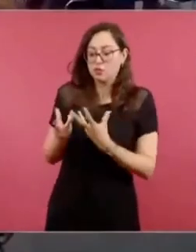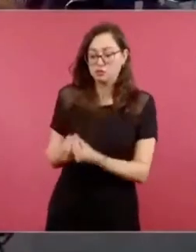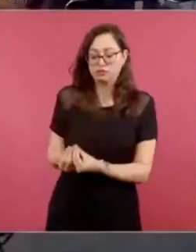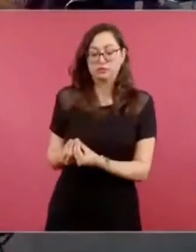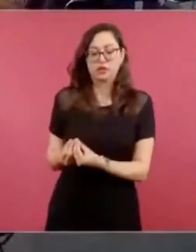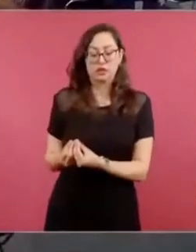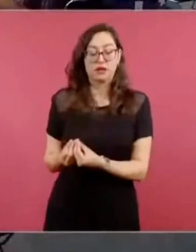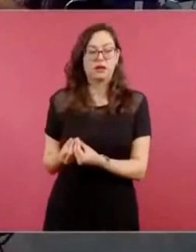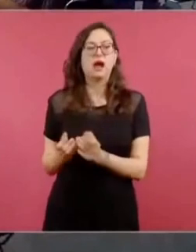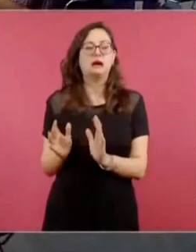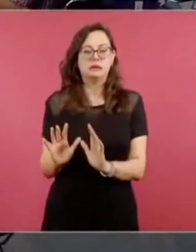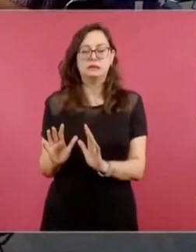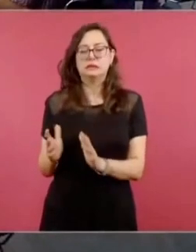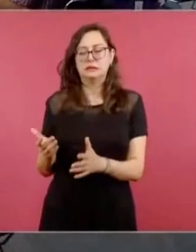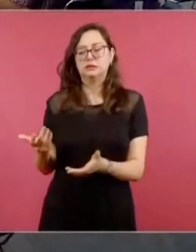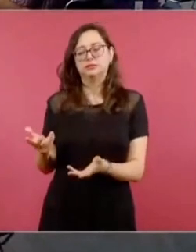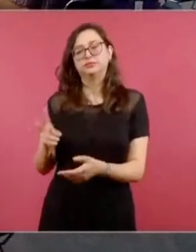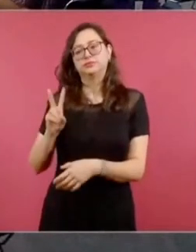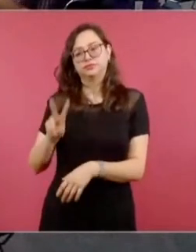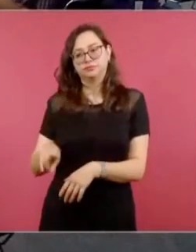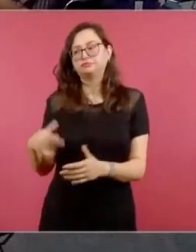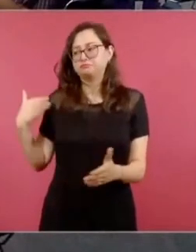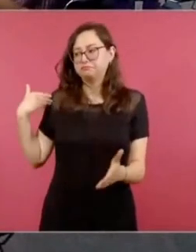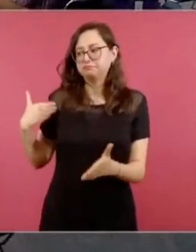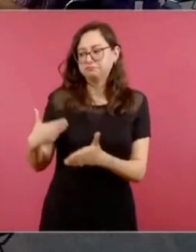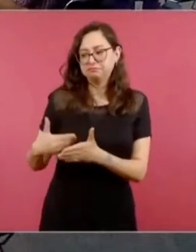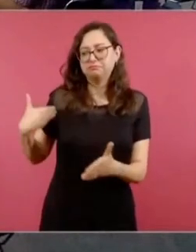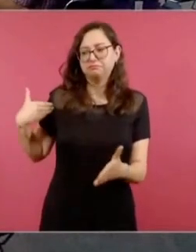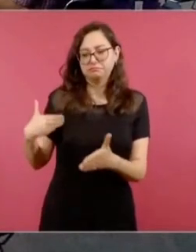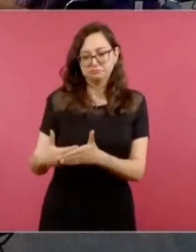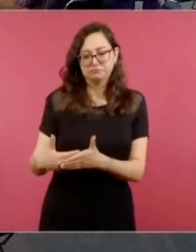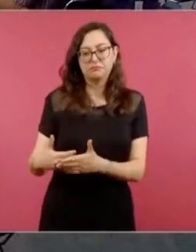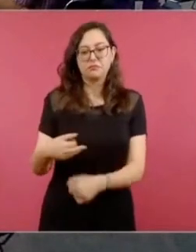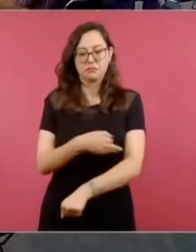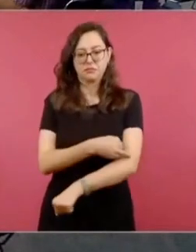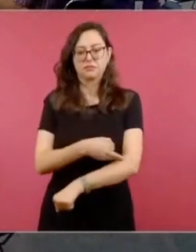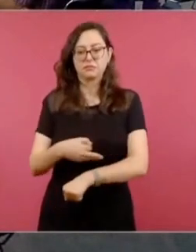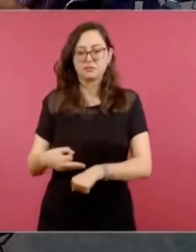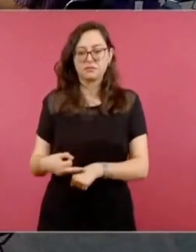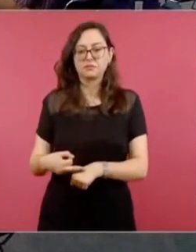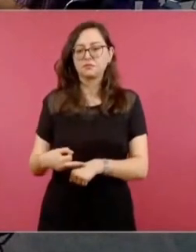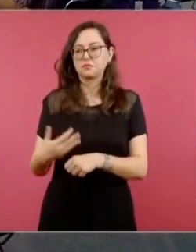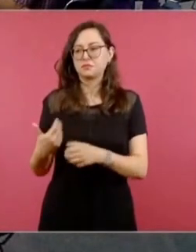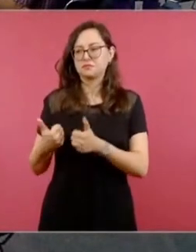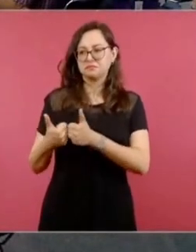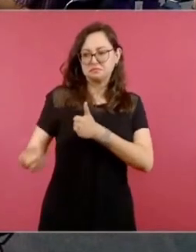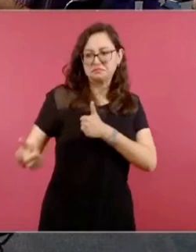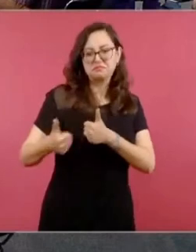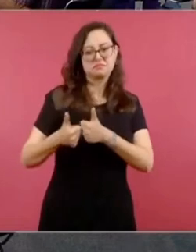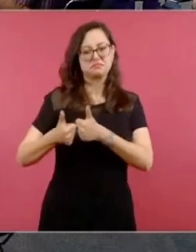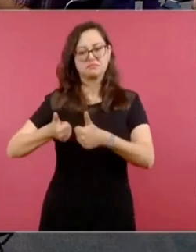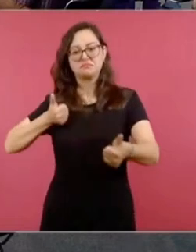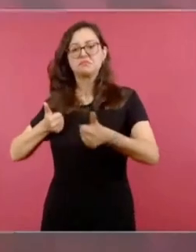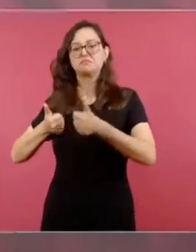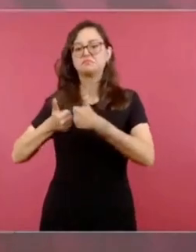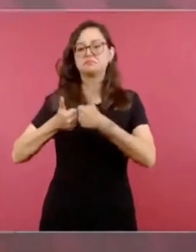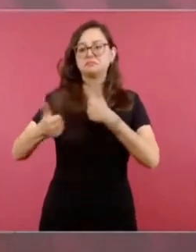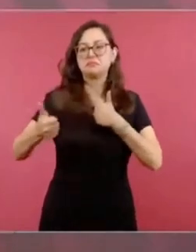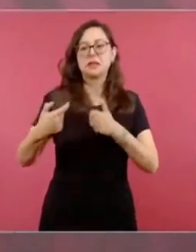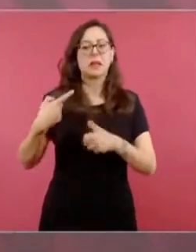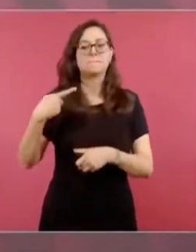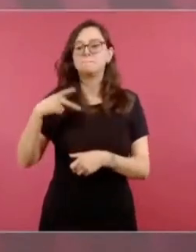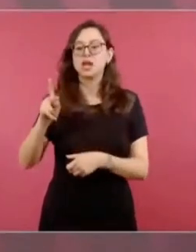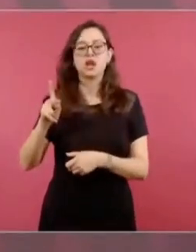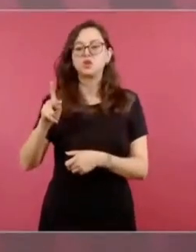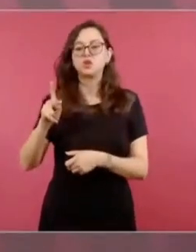desintegración en familias, pero es tan fuerte nuestra tradición